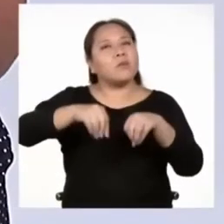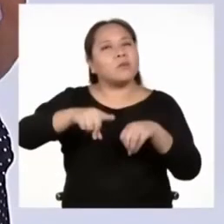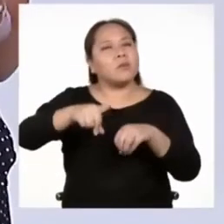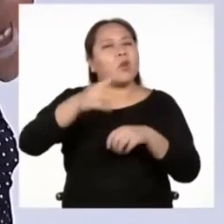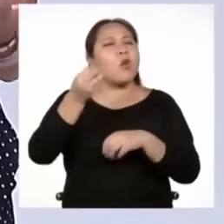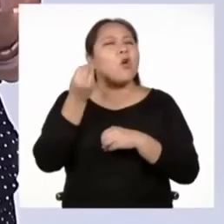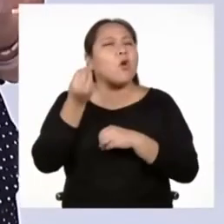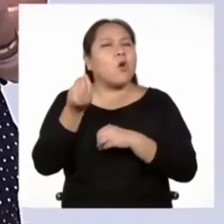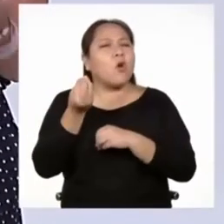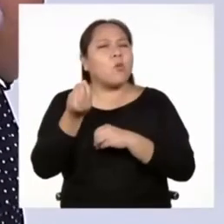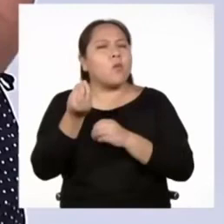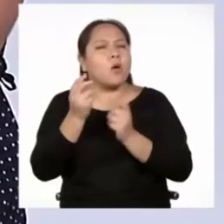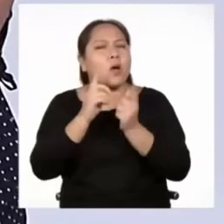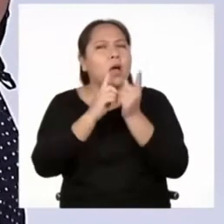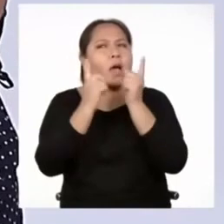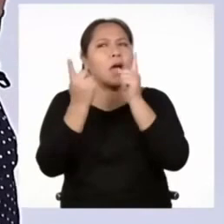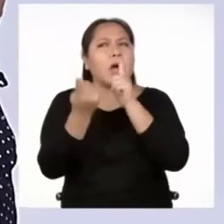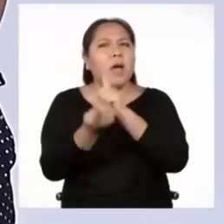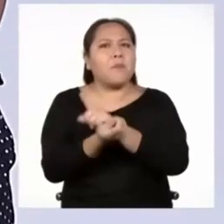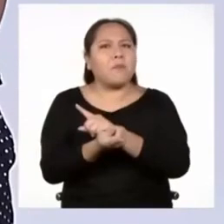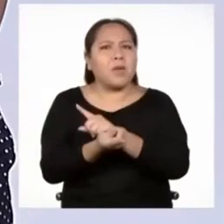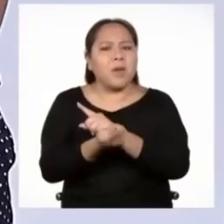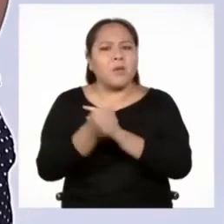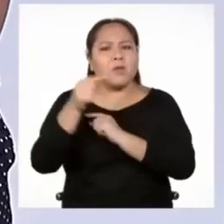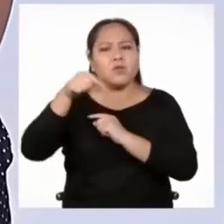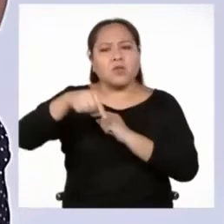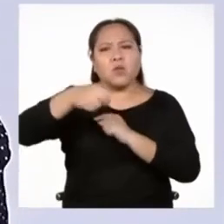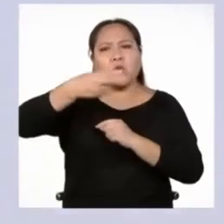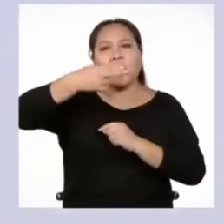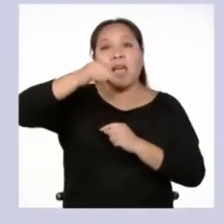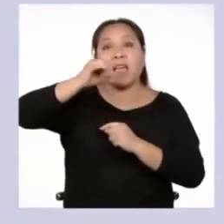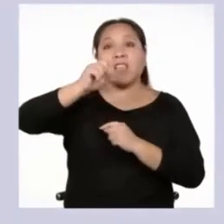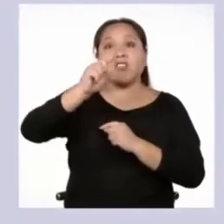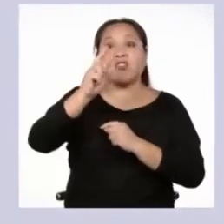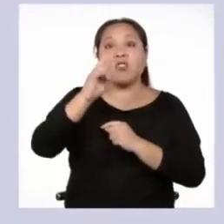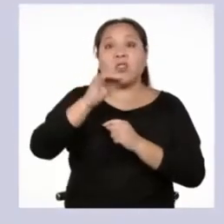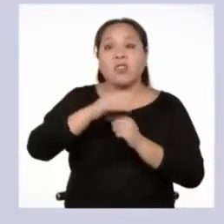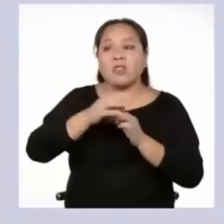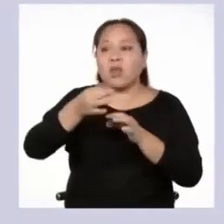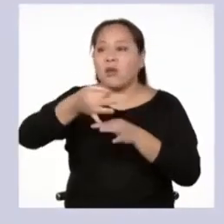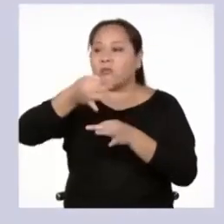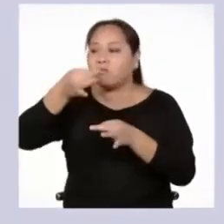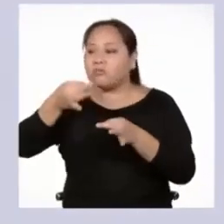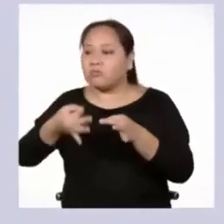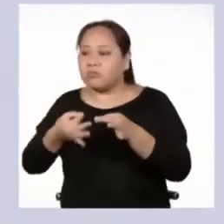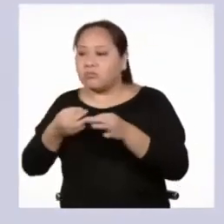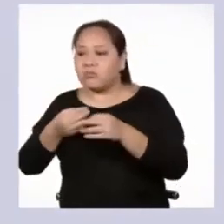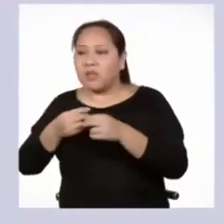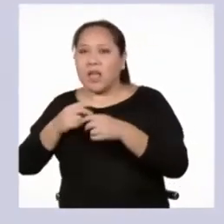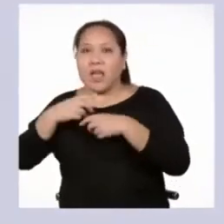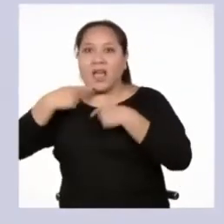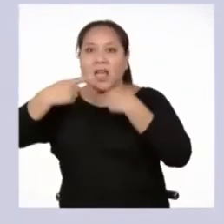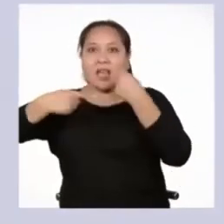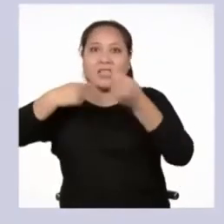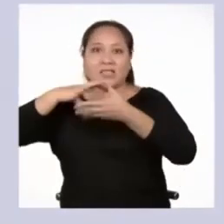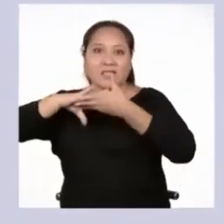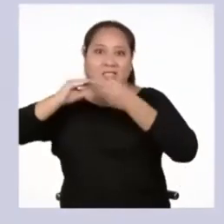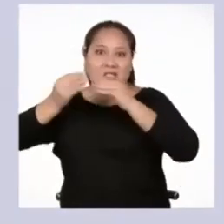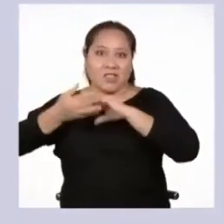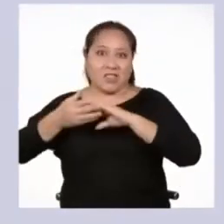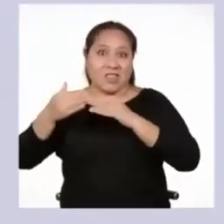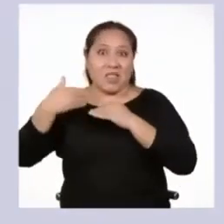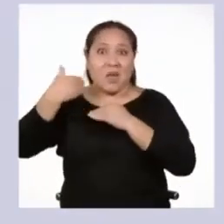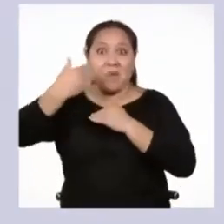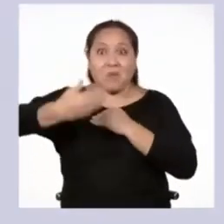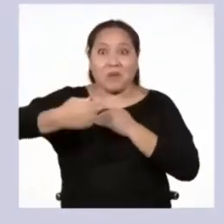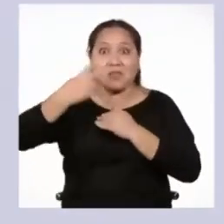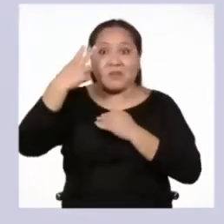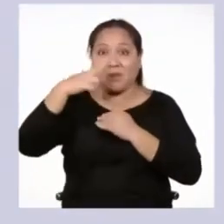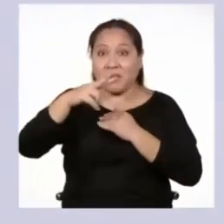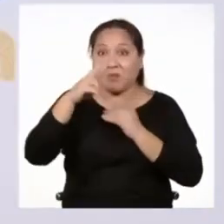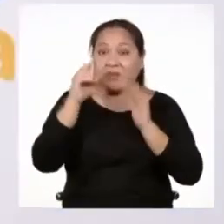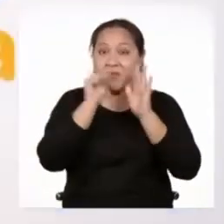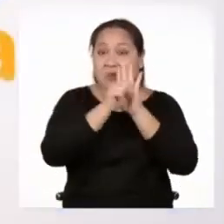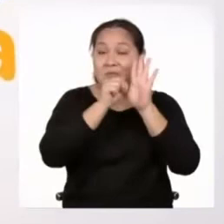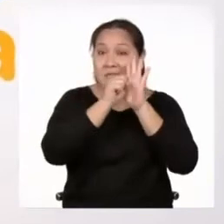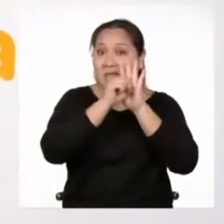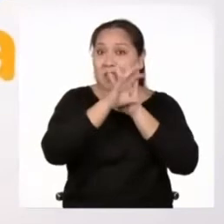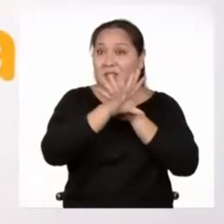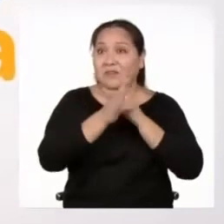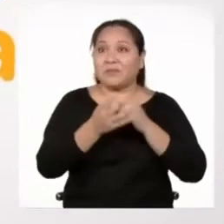pasar de una historieta a un texto narrativo? Te invitamos a observar el siguiente video para luego desarrollar esta actividad. Vamos a verlo.